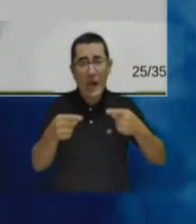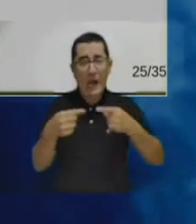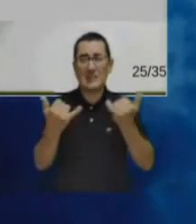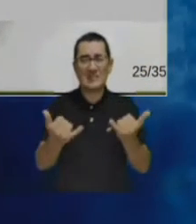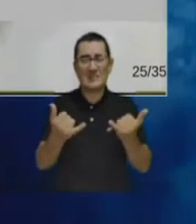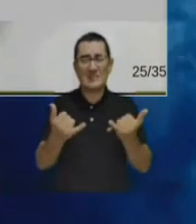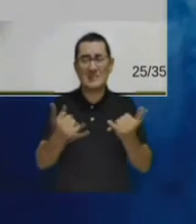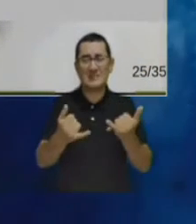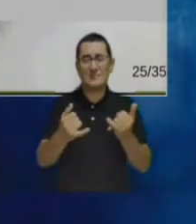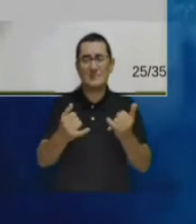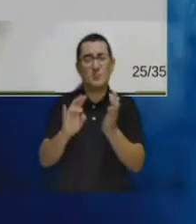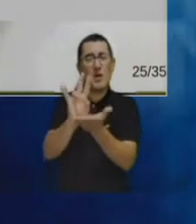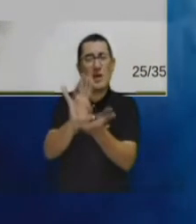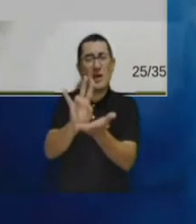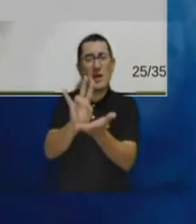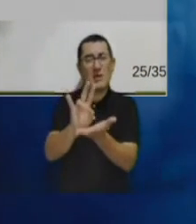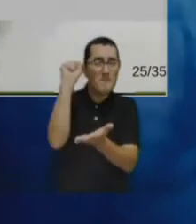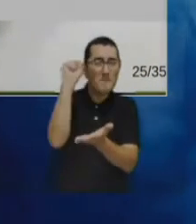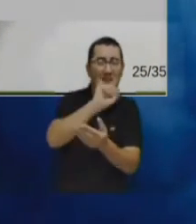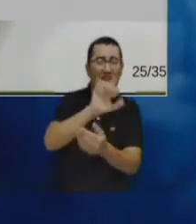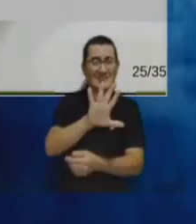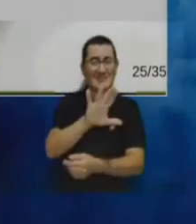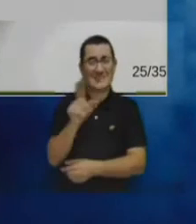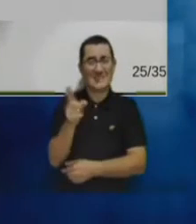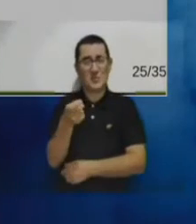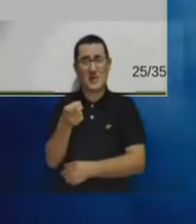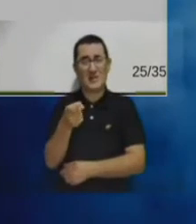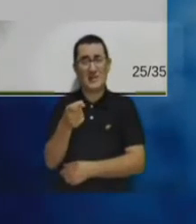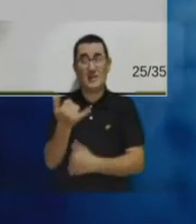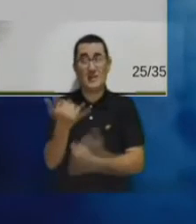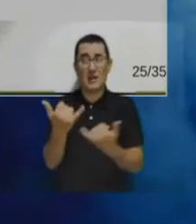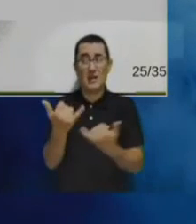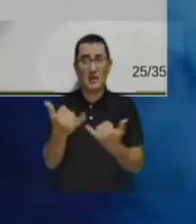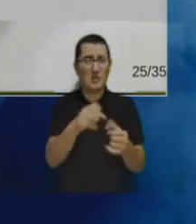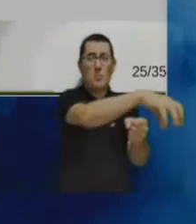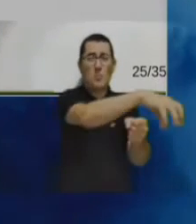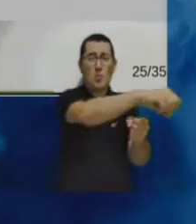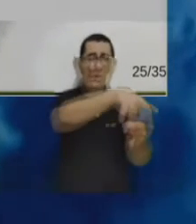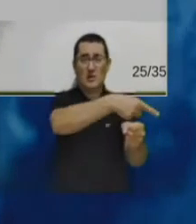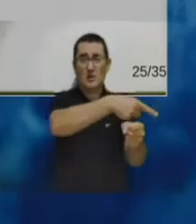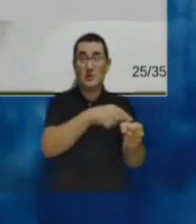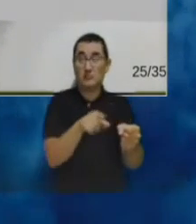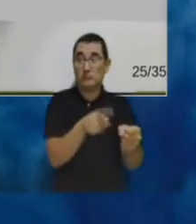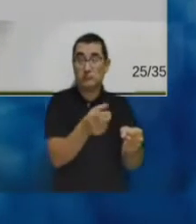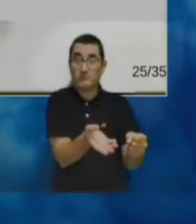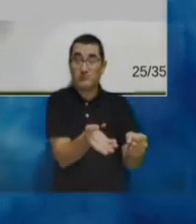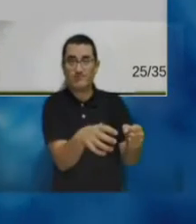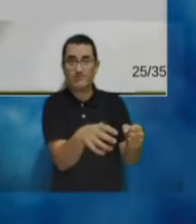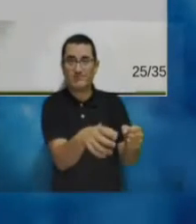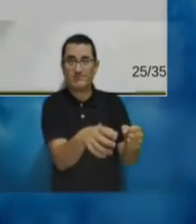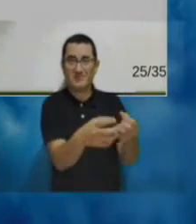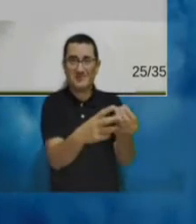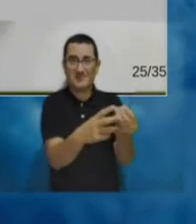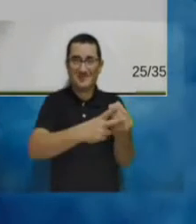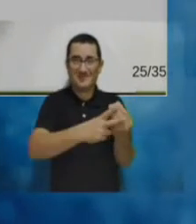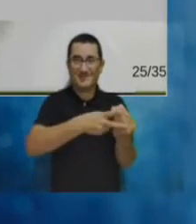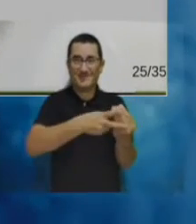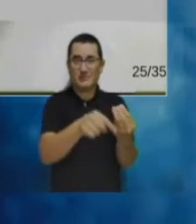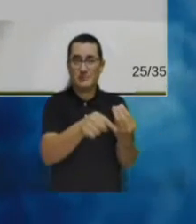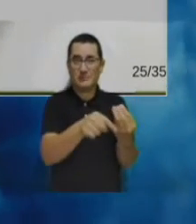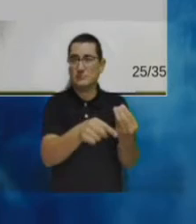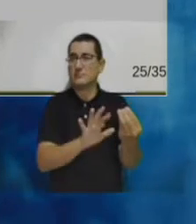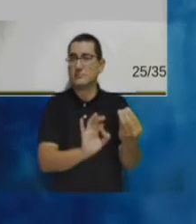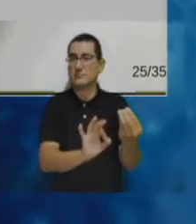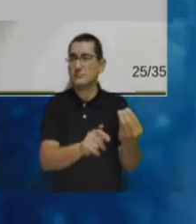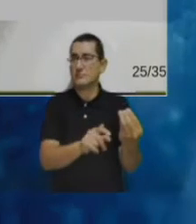en la medida en que uno quiera conectar con la población y con el regulador se requiere entender cuál es la percepción de las personas porque